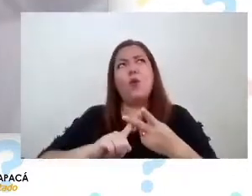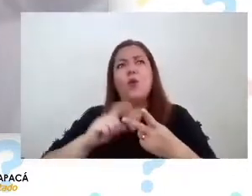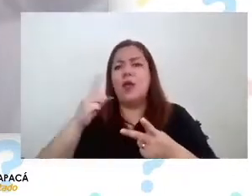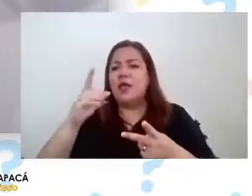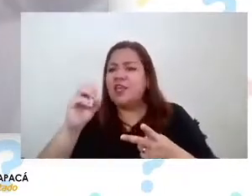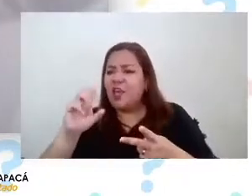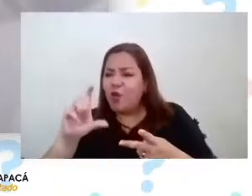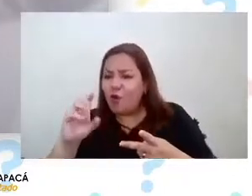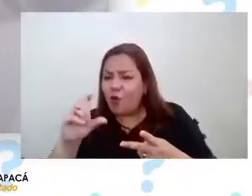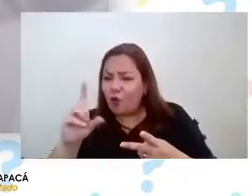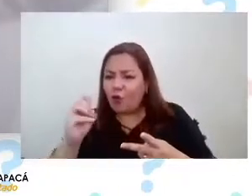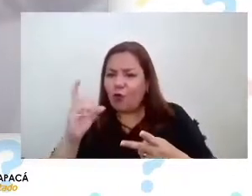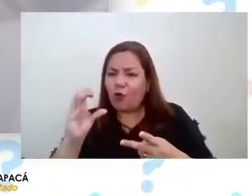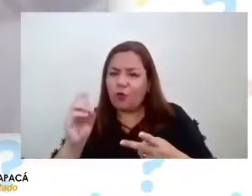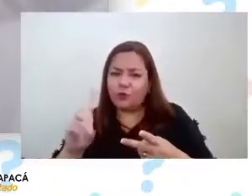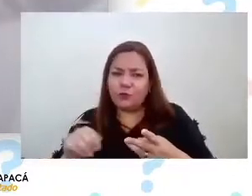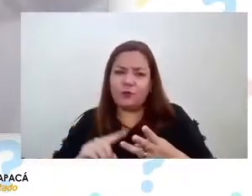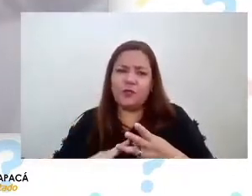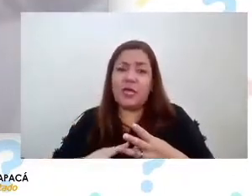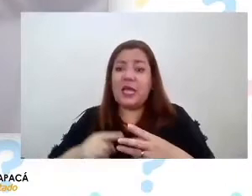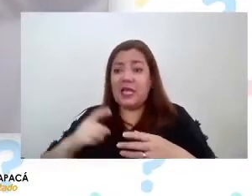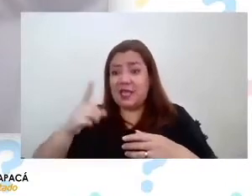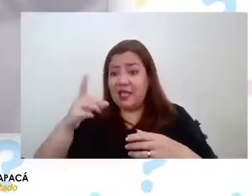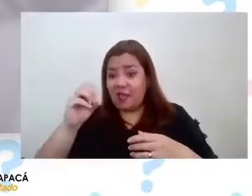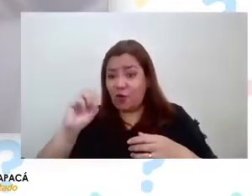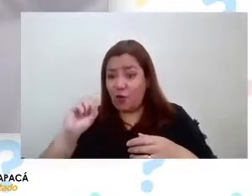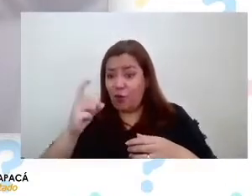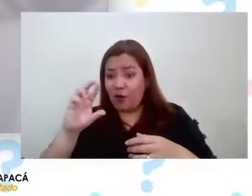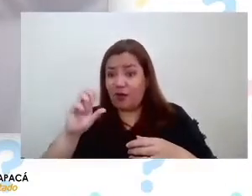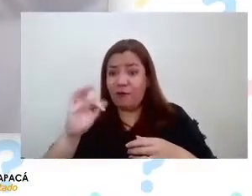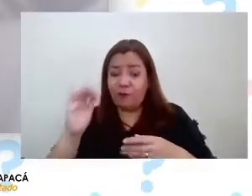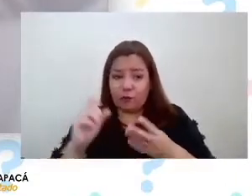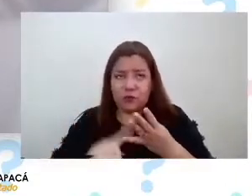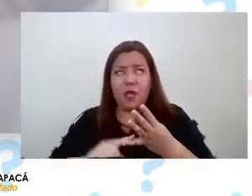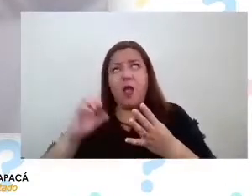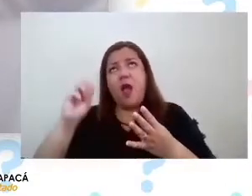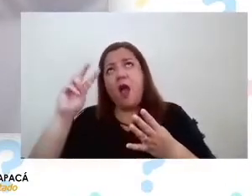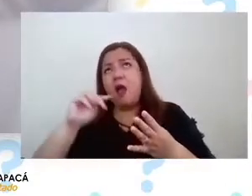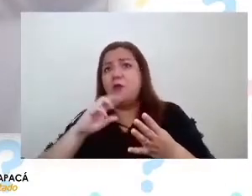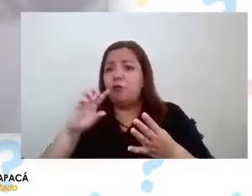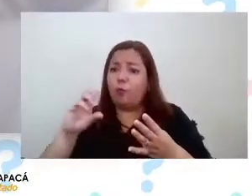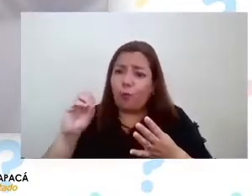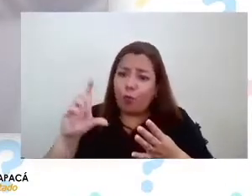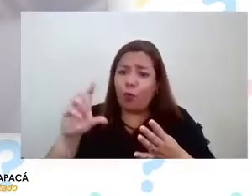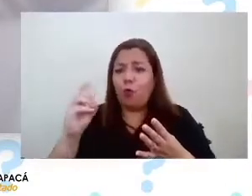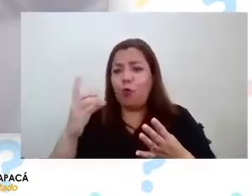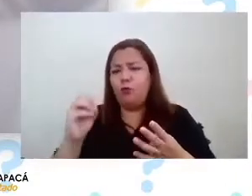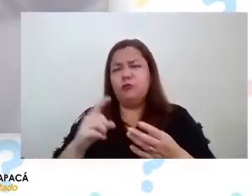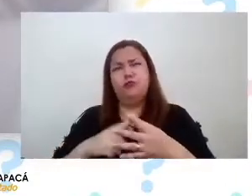geólogos bueno geógrafos antropólogos sociólogos